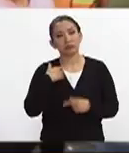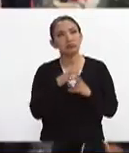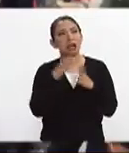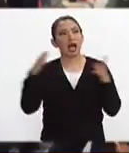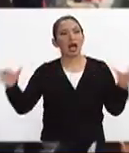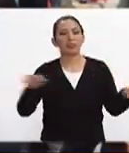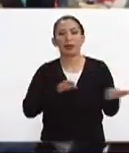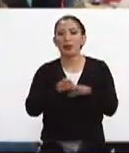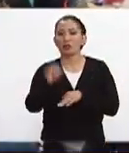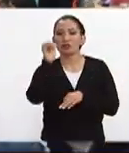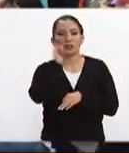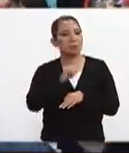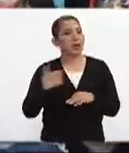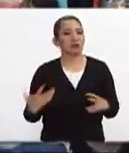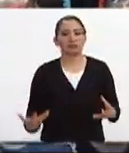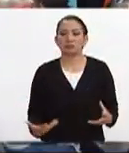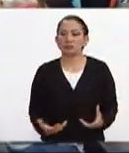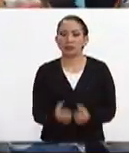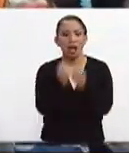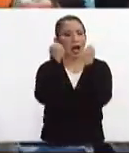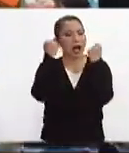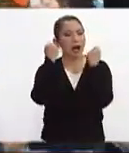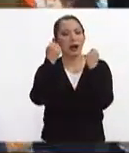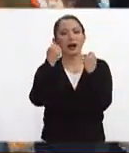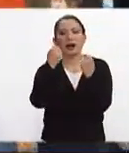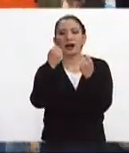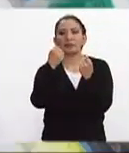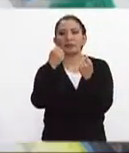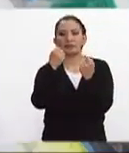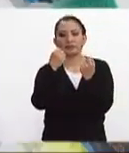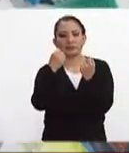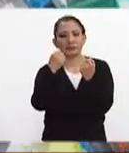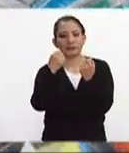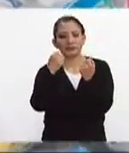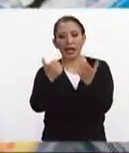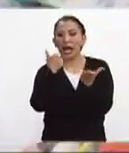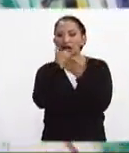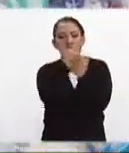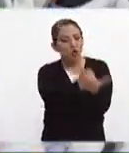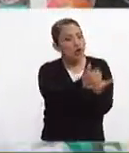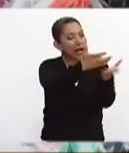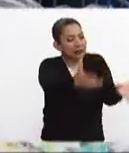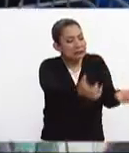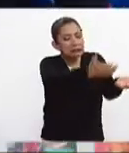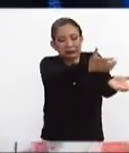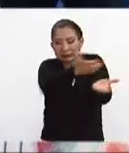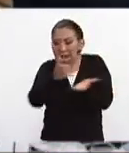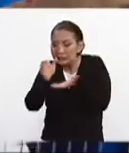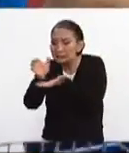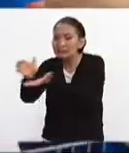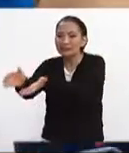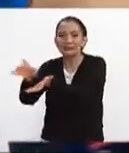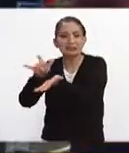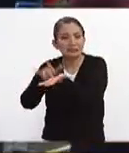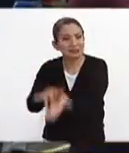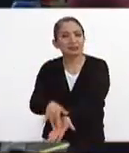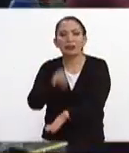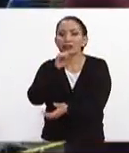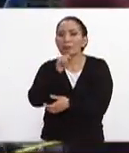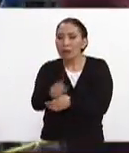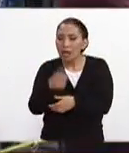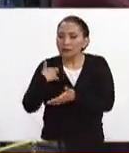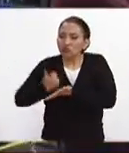una gran labor siempre de recuperación de ayuda para las personas de también poder